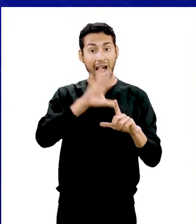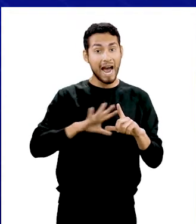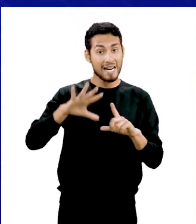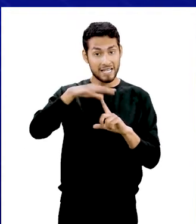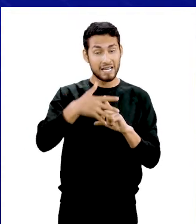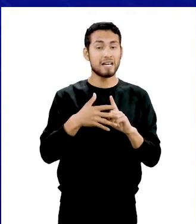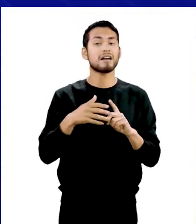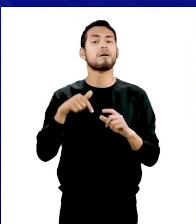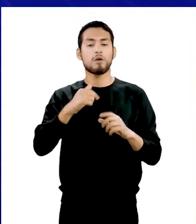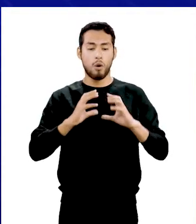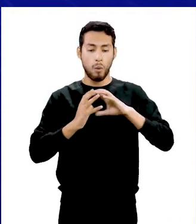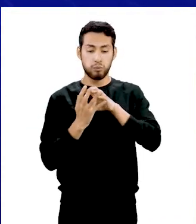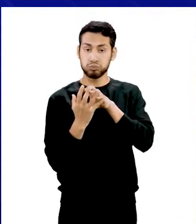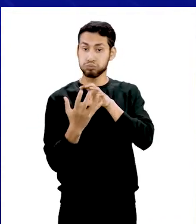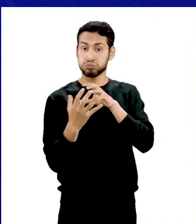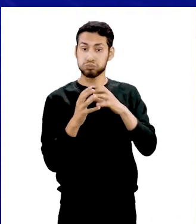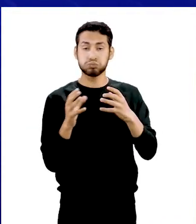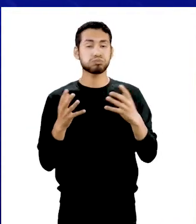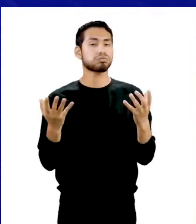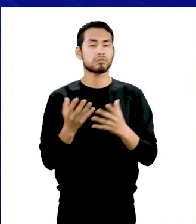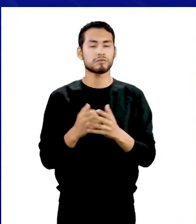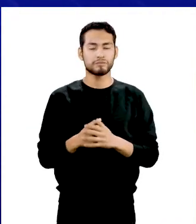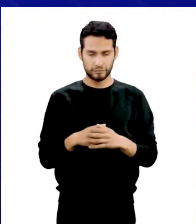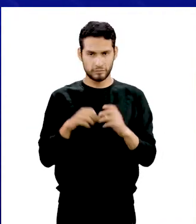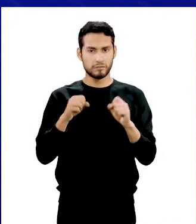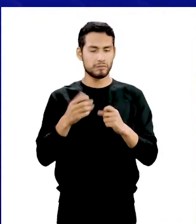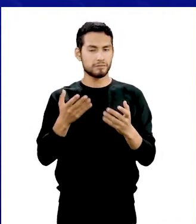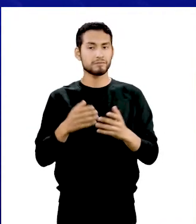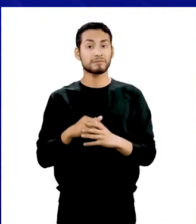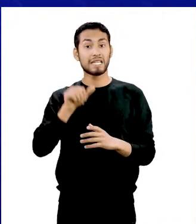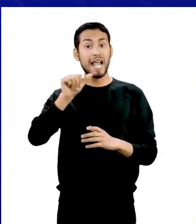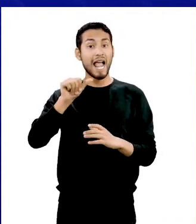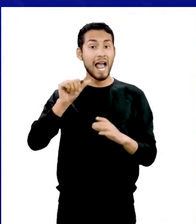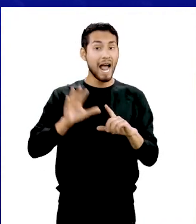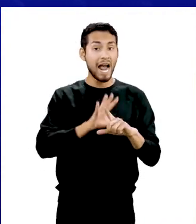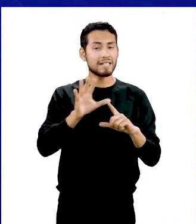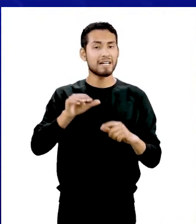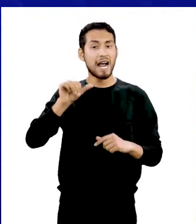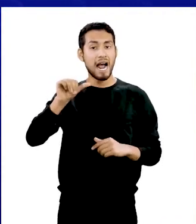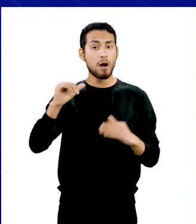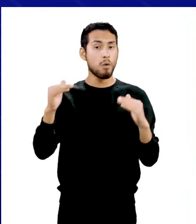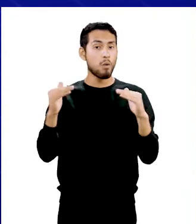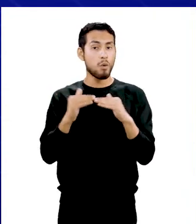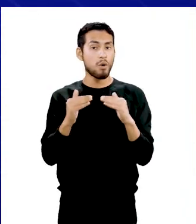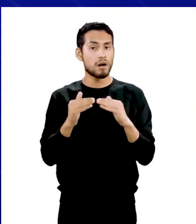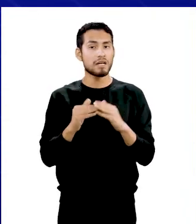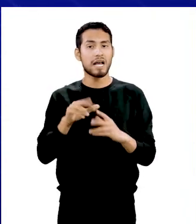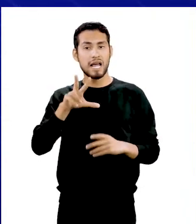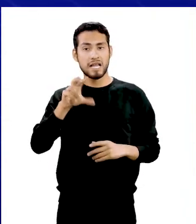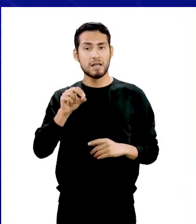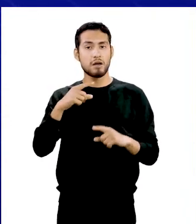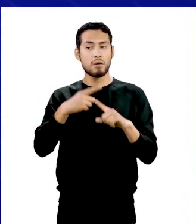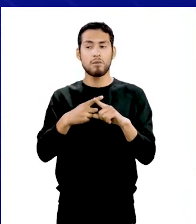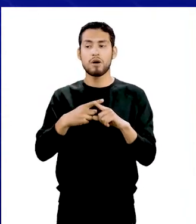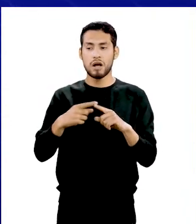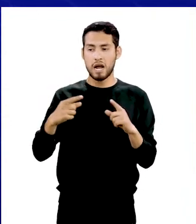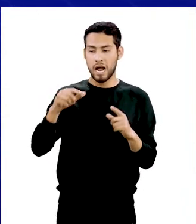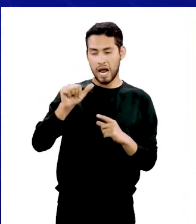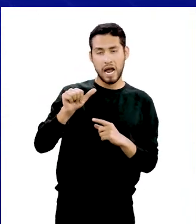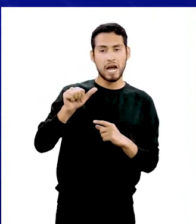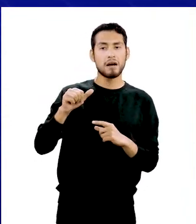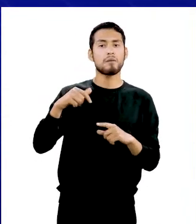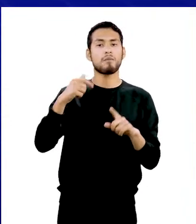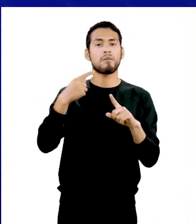volumen del dodecaedro, las fórmulas son las siguientes. Para el área, A es igual a 30 por